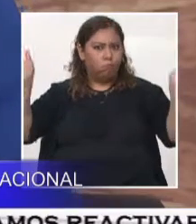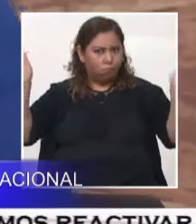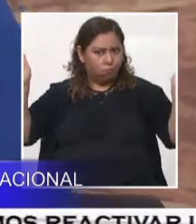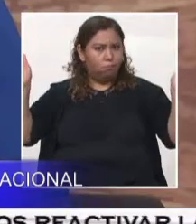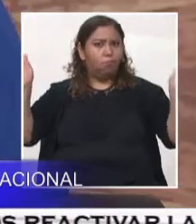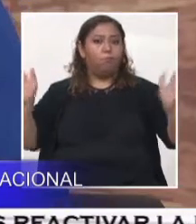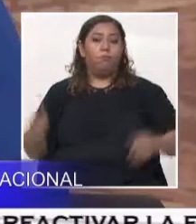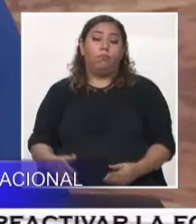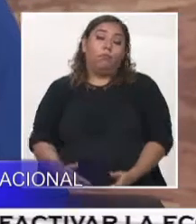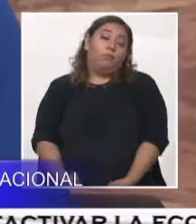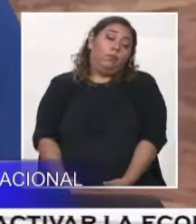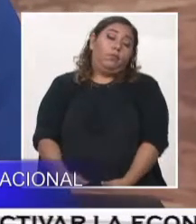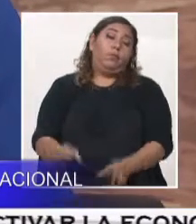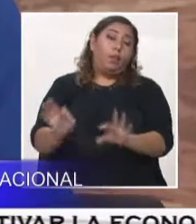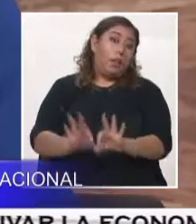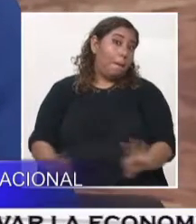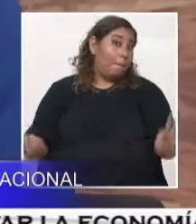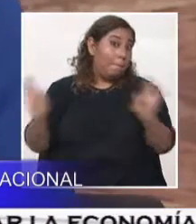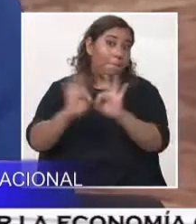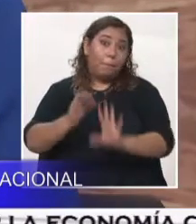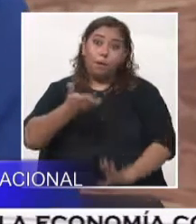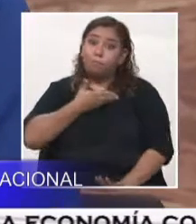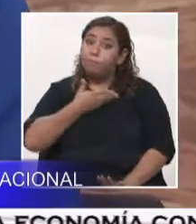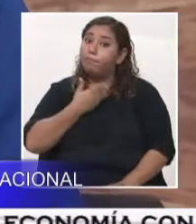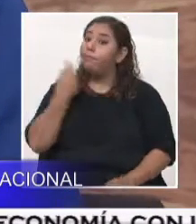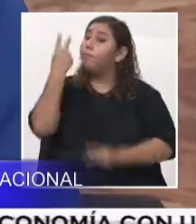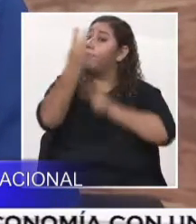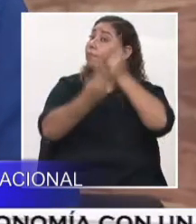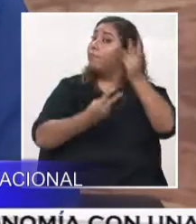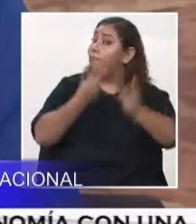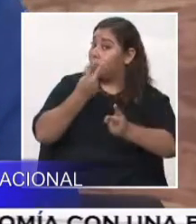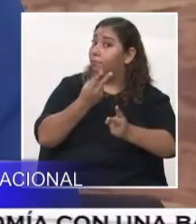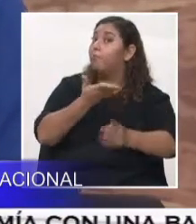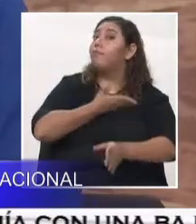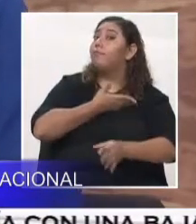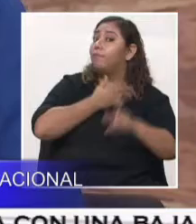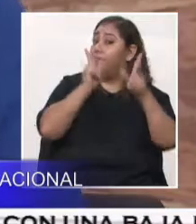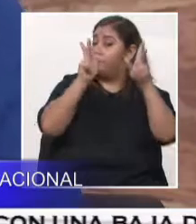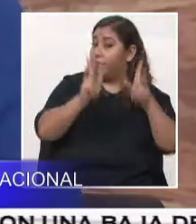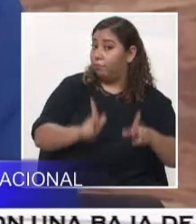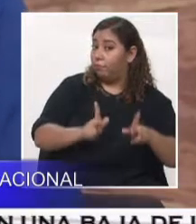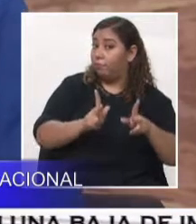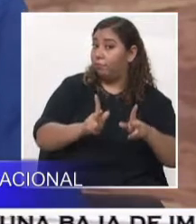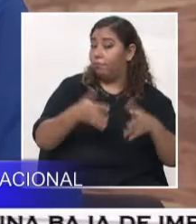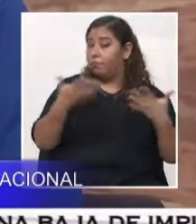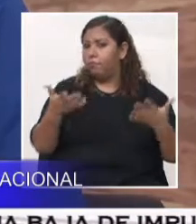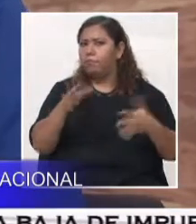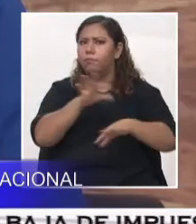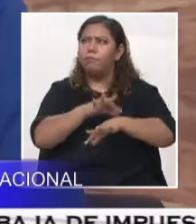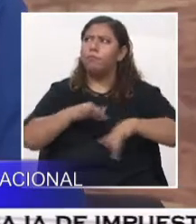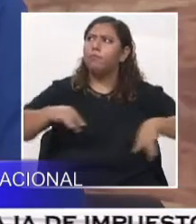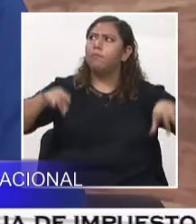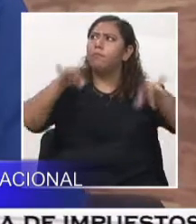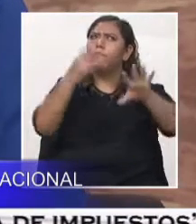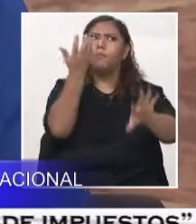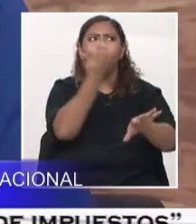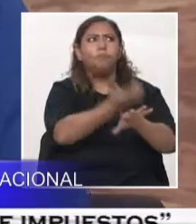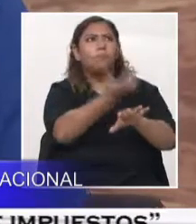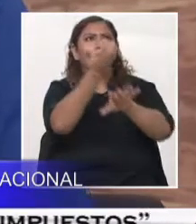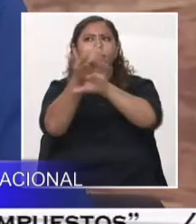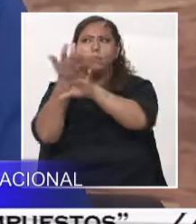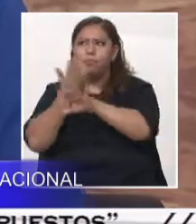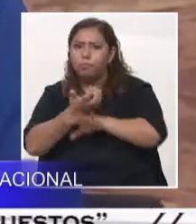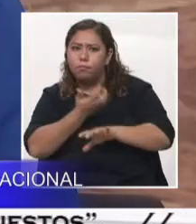un geólogo en la parte turística, no solo en la parte constructiva, en la parte de orientación,